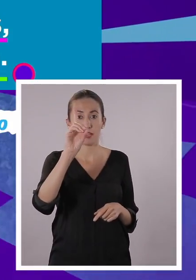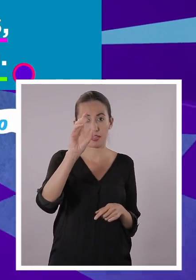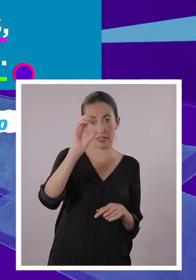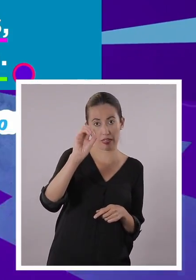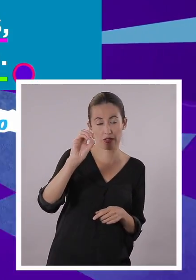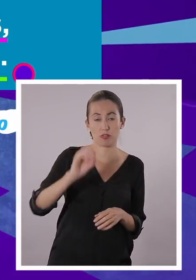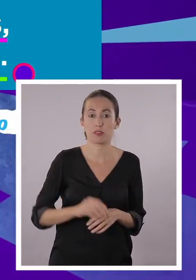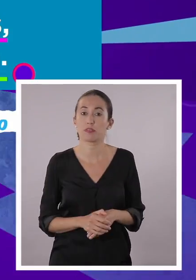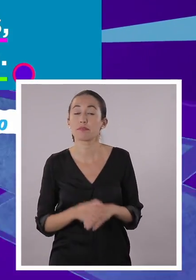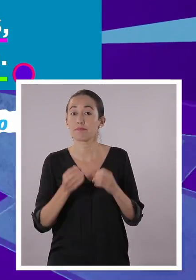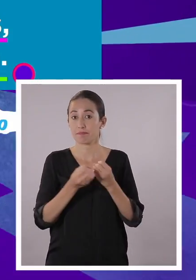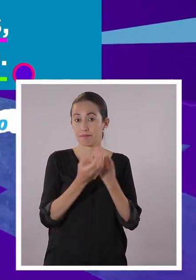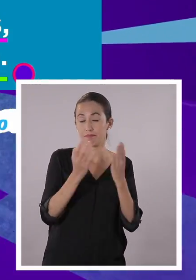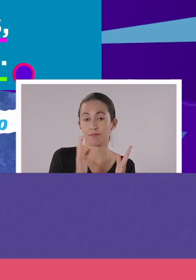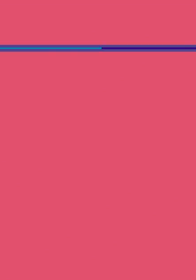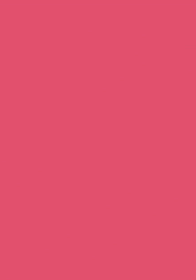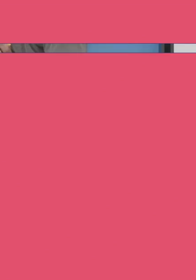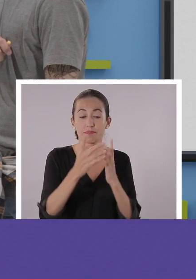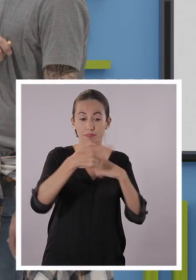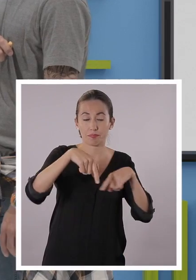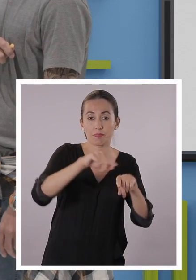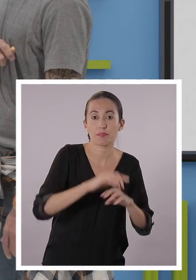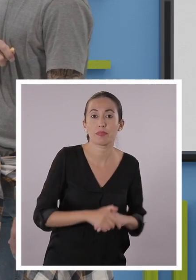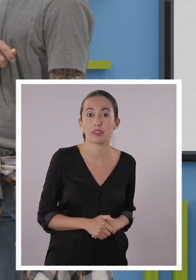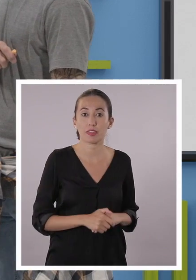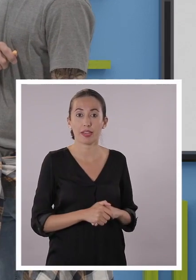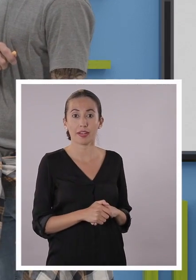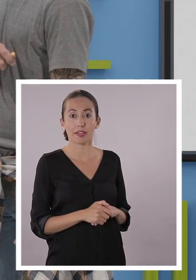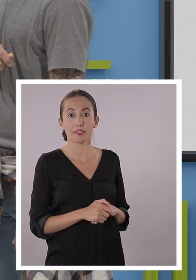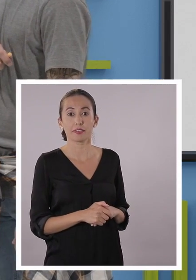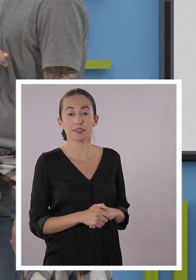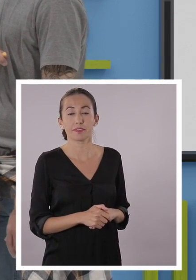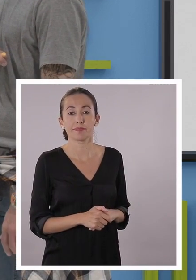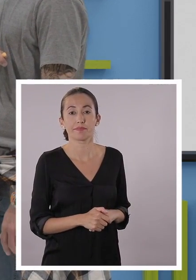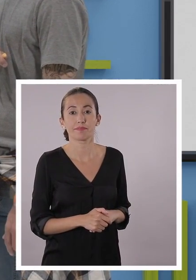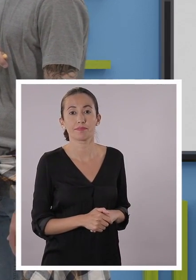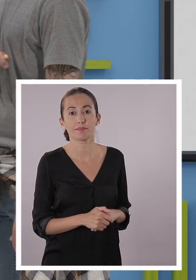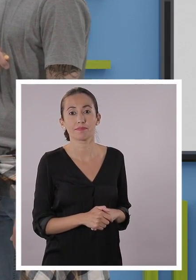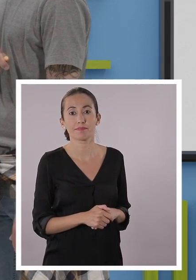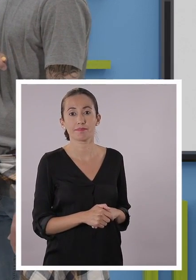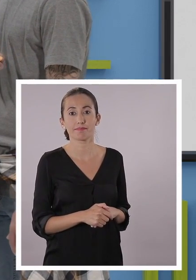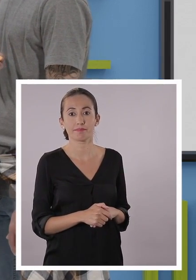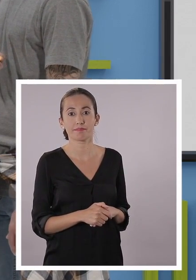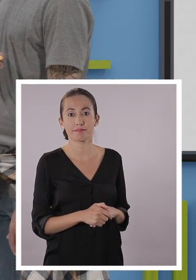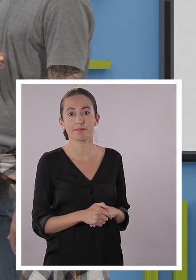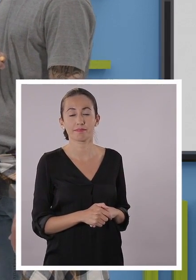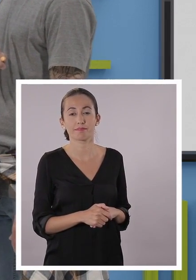anunciaban las horas del día. Exacto. Listo. Vamos, esta le señalo. Sí, por favor.